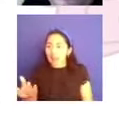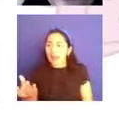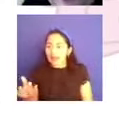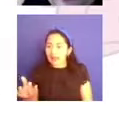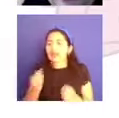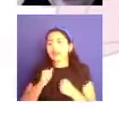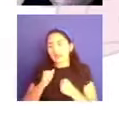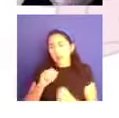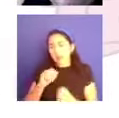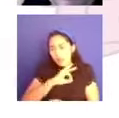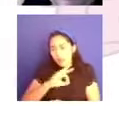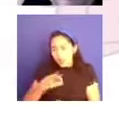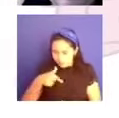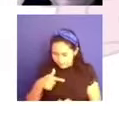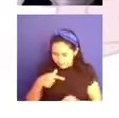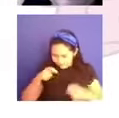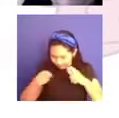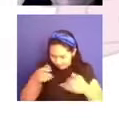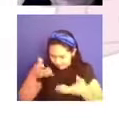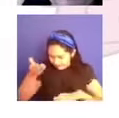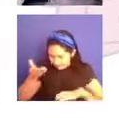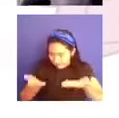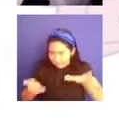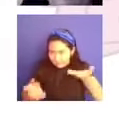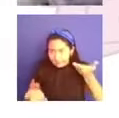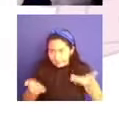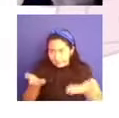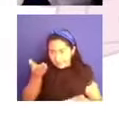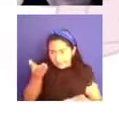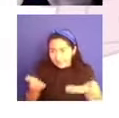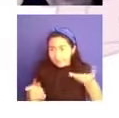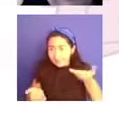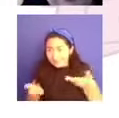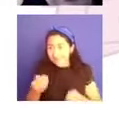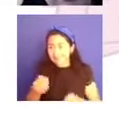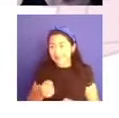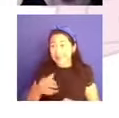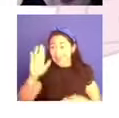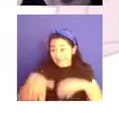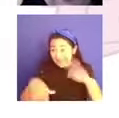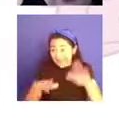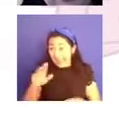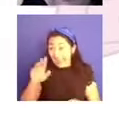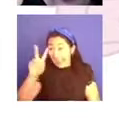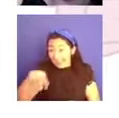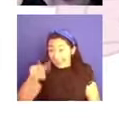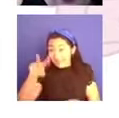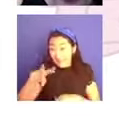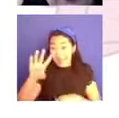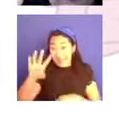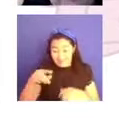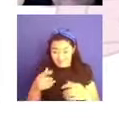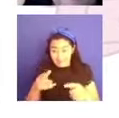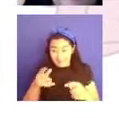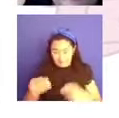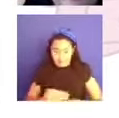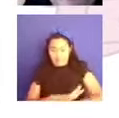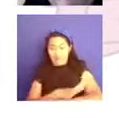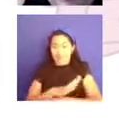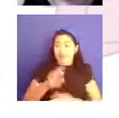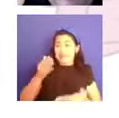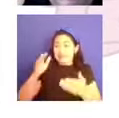buscar un equilibrio. Sin embargo, a veces las emociones en un equilibrio no siempre es por la regulación, a veces es la desregulación, ¿no?